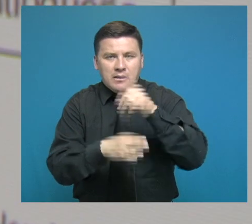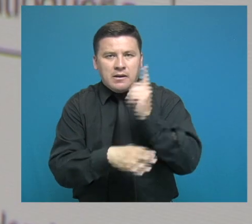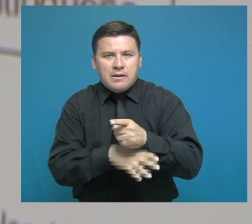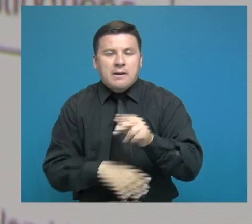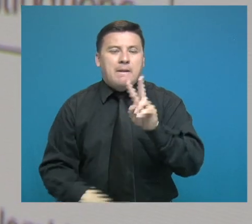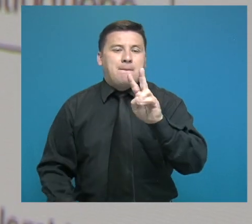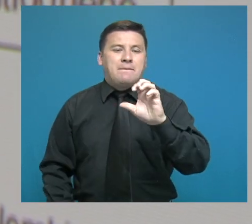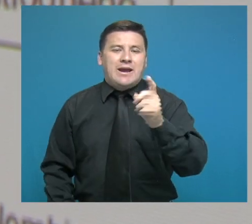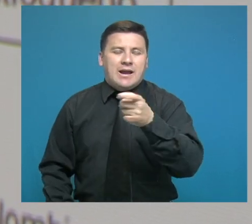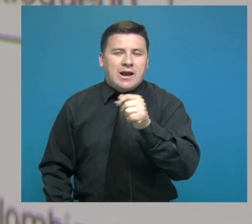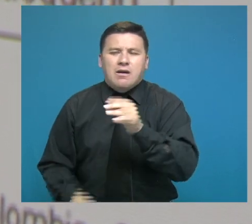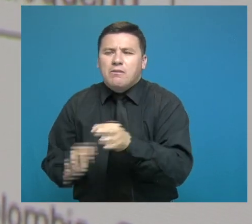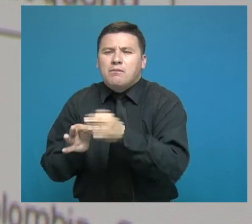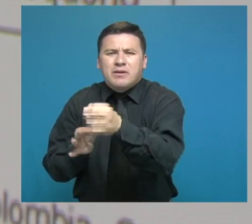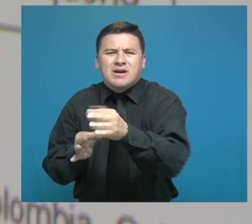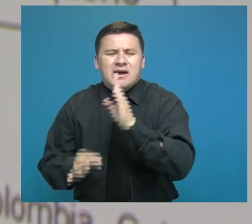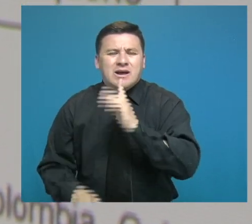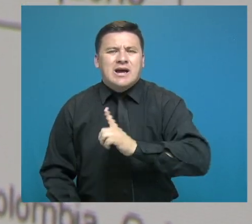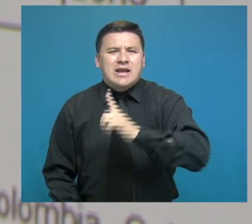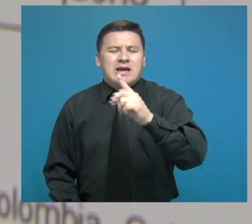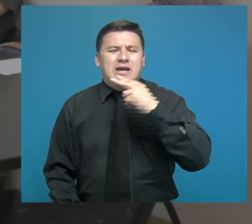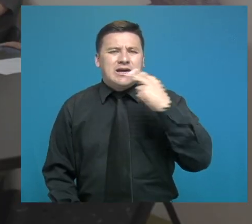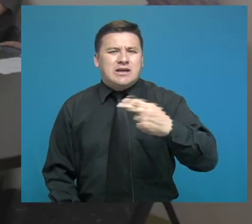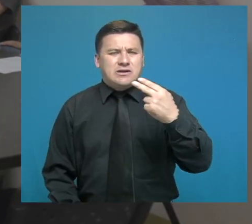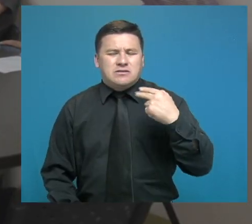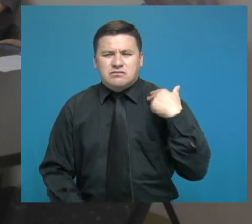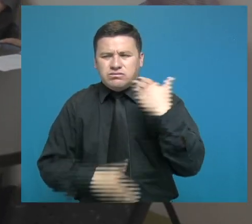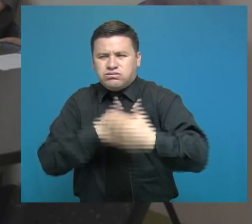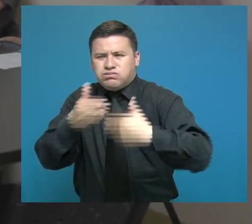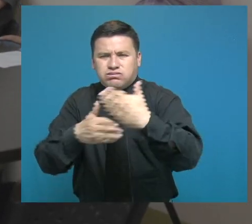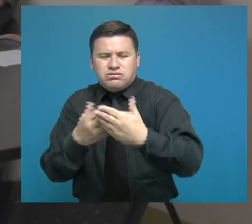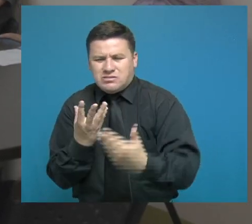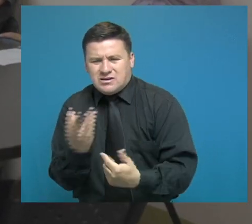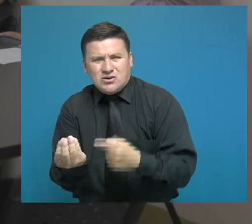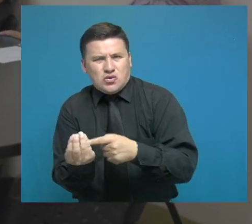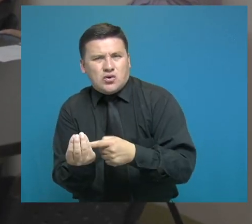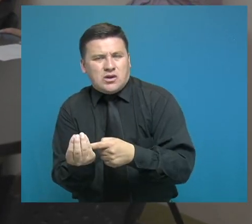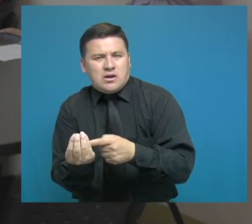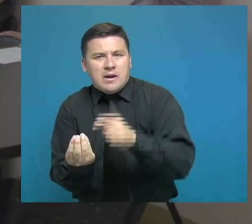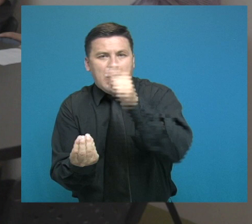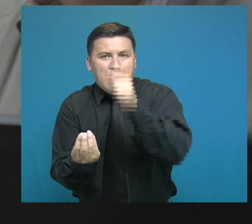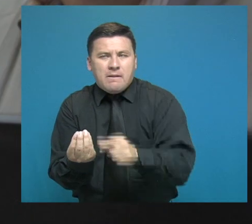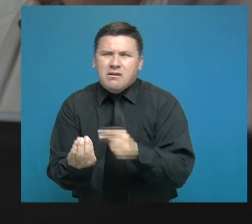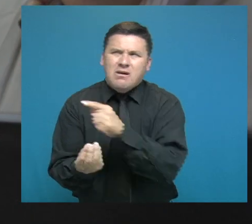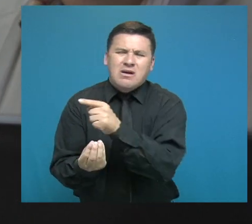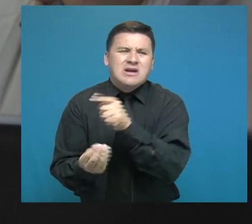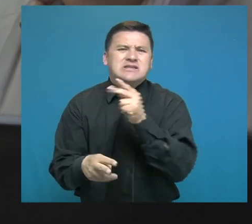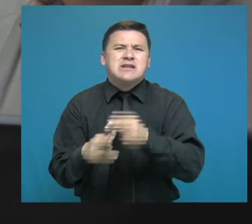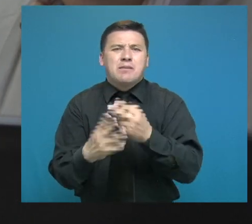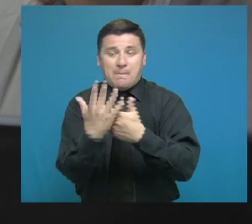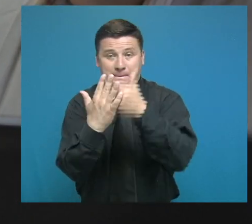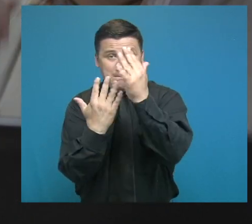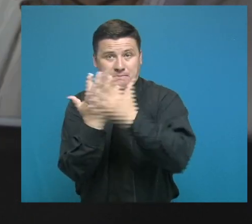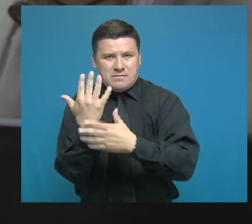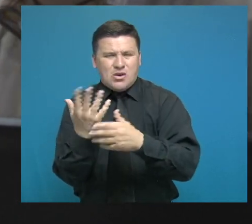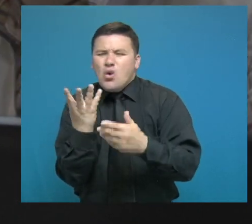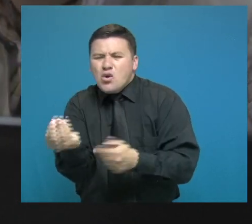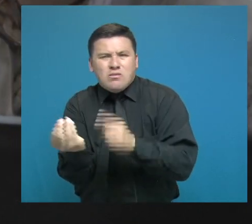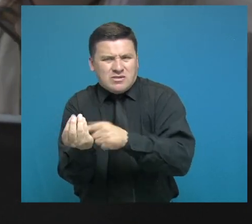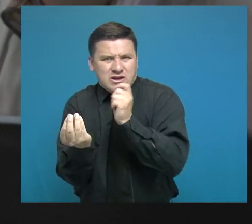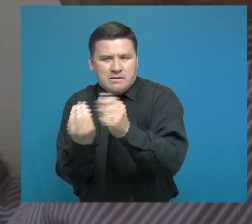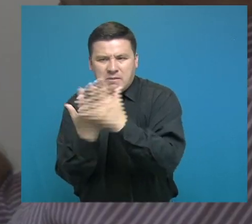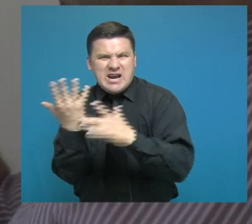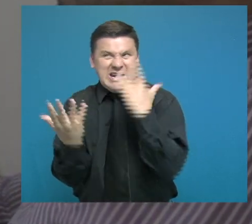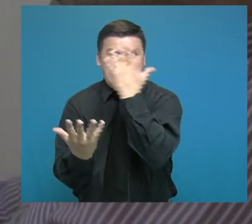zona, en el centro de zona de La Vega, y en Carmen de Iboral, contra líderes históricos del movimiento psico-oriente, de un grupo que la gente llama ya la mano negra,